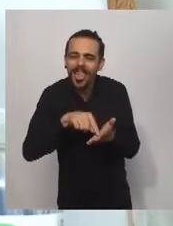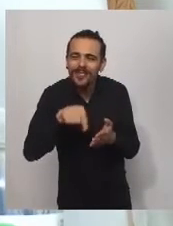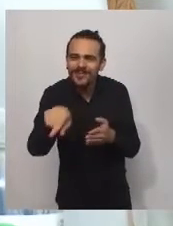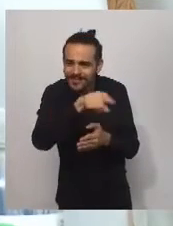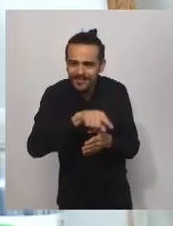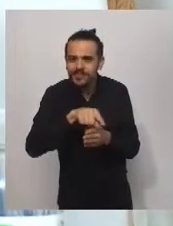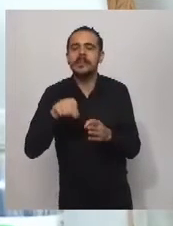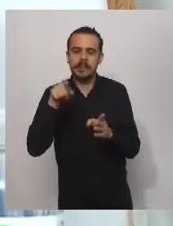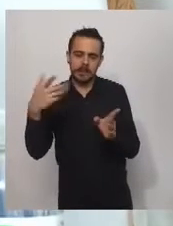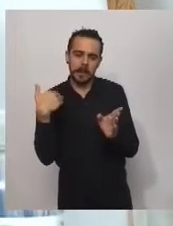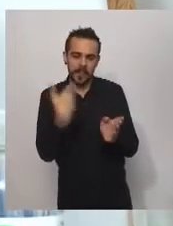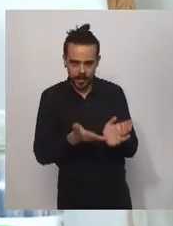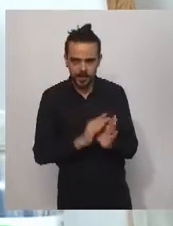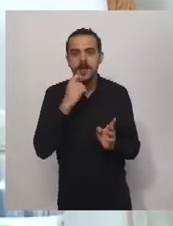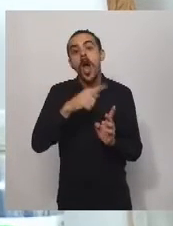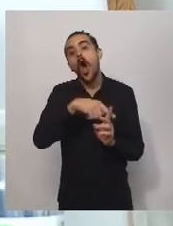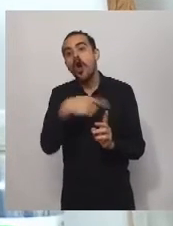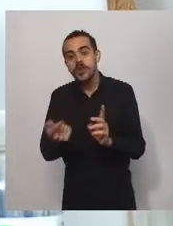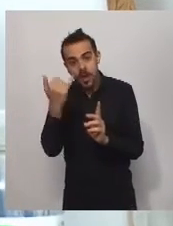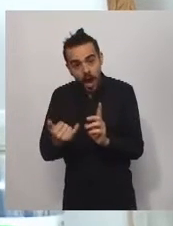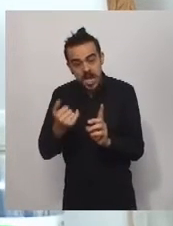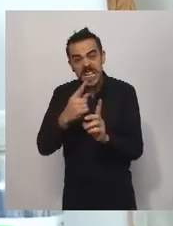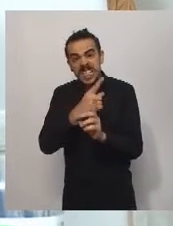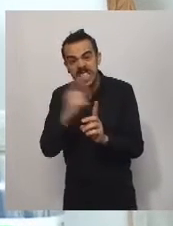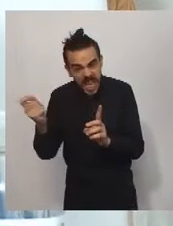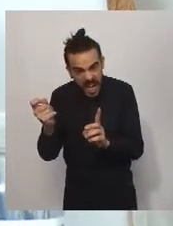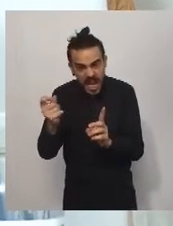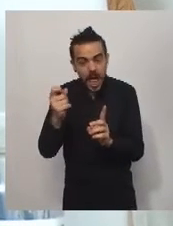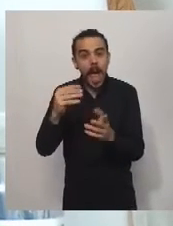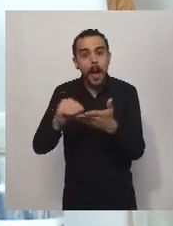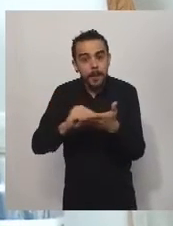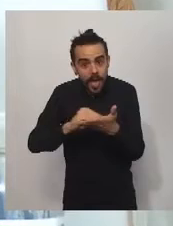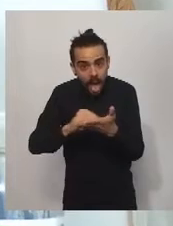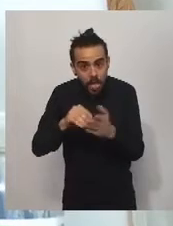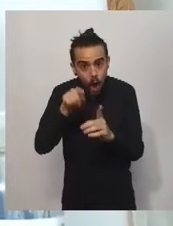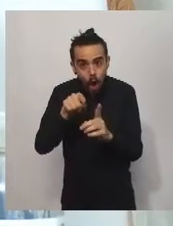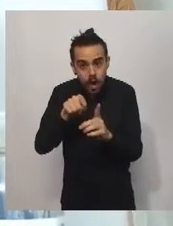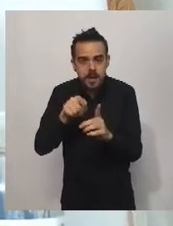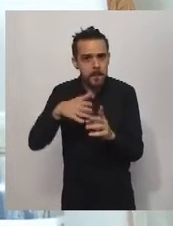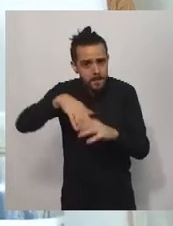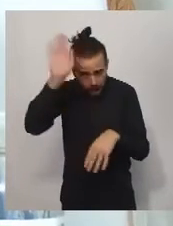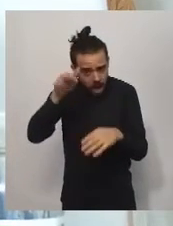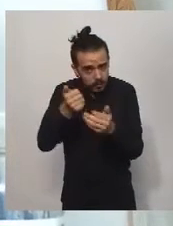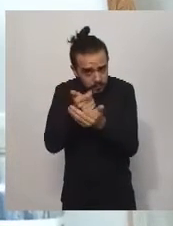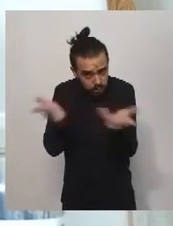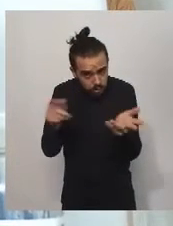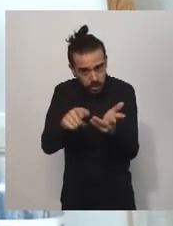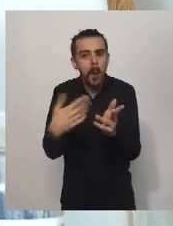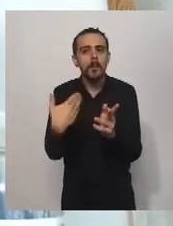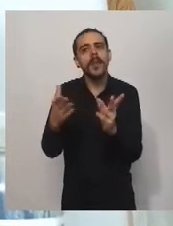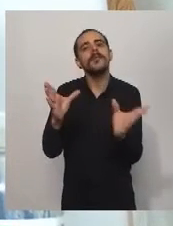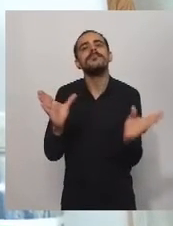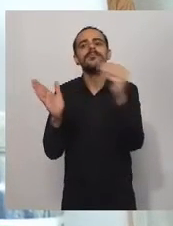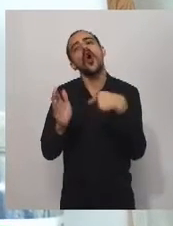más de 100 empleados, se podrán incorporar al programa REPRO, por el cual tienen ayuda,